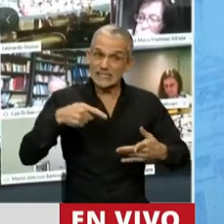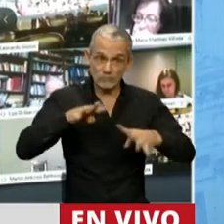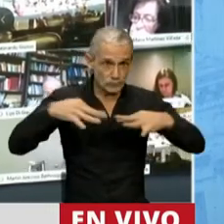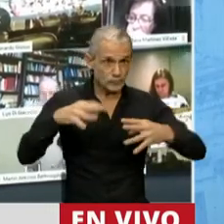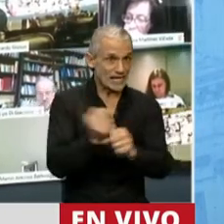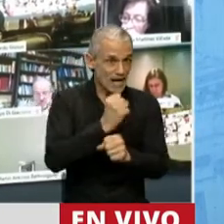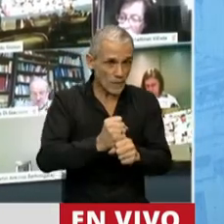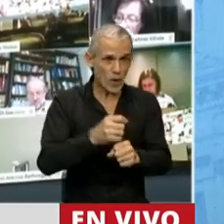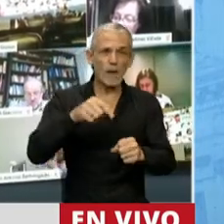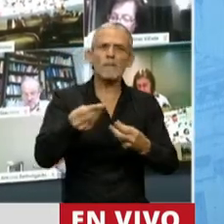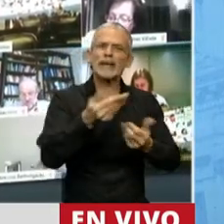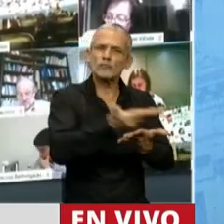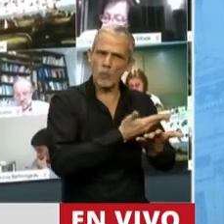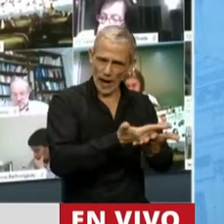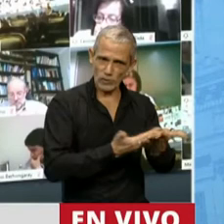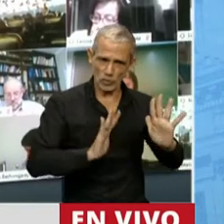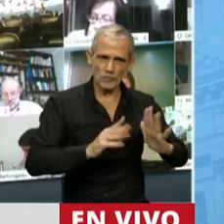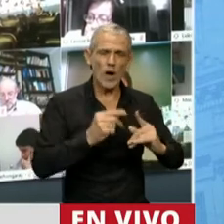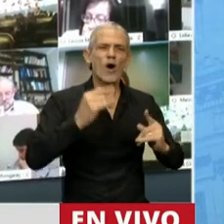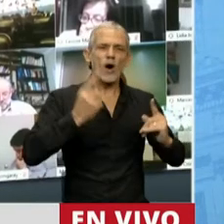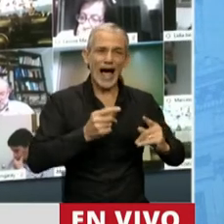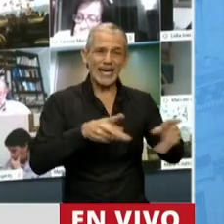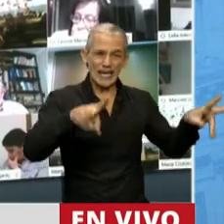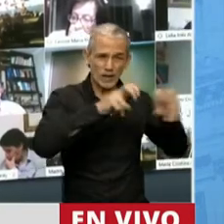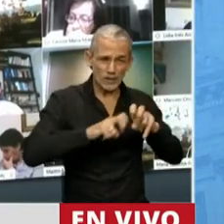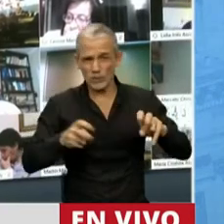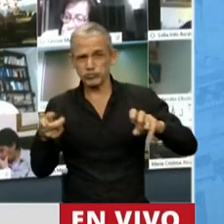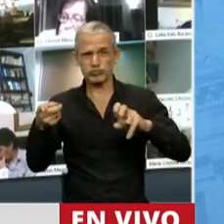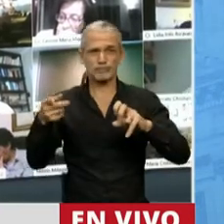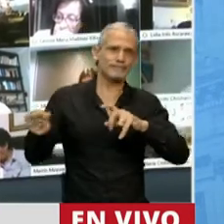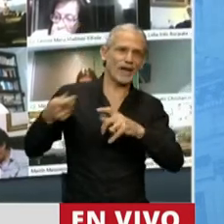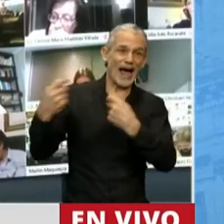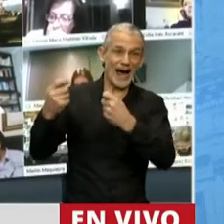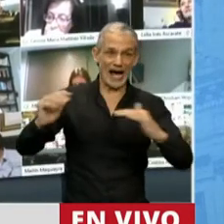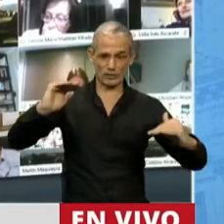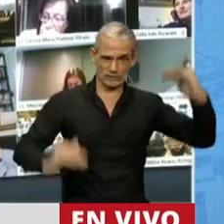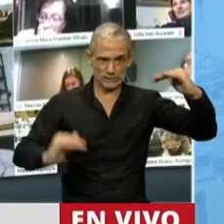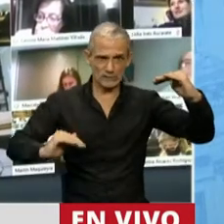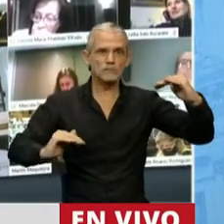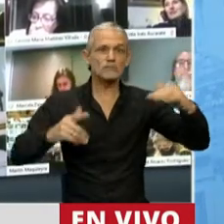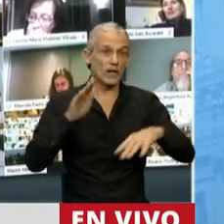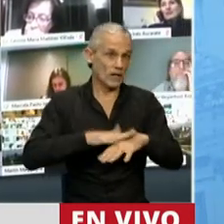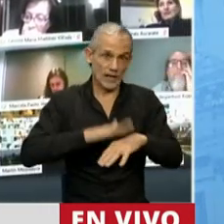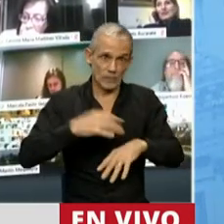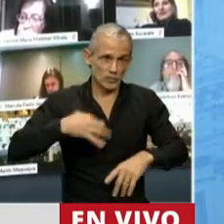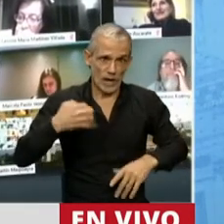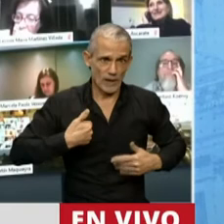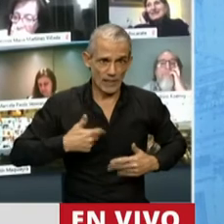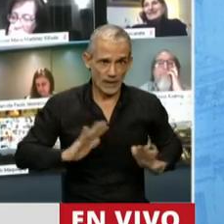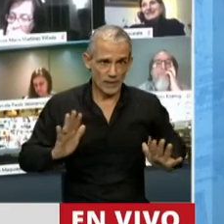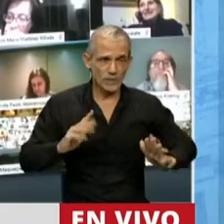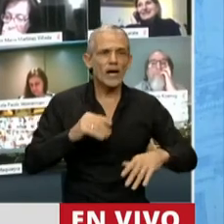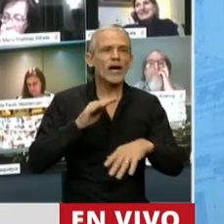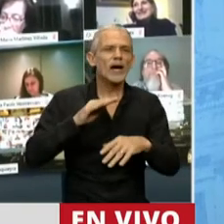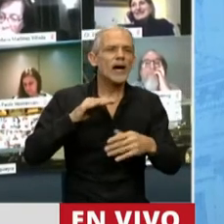presupuestos con el déficit fiscal que aprobamos nosotros en el Congreso, tenemos que hacernos responsables. Por lo tanto, el problema